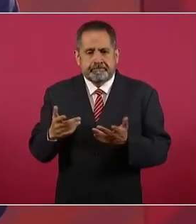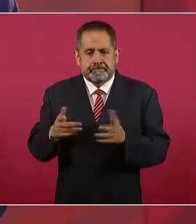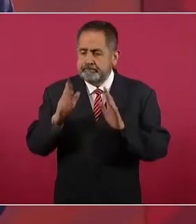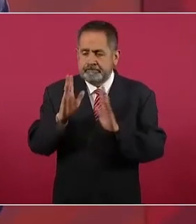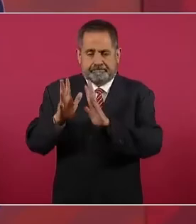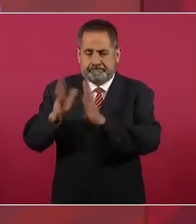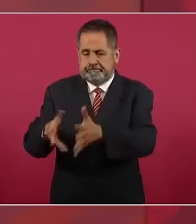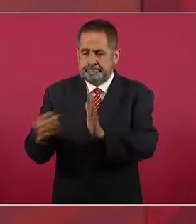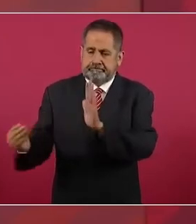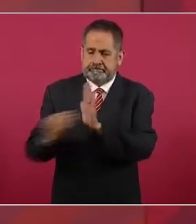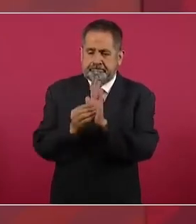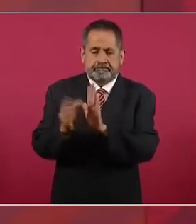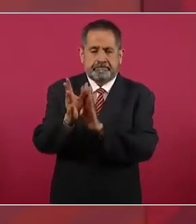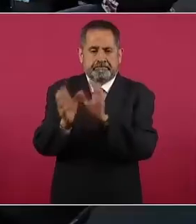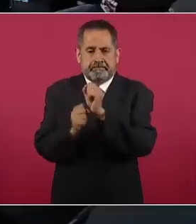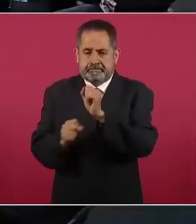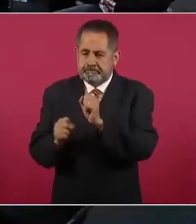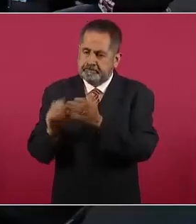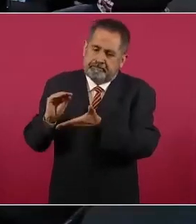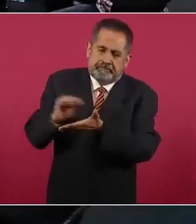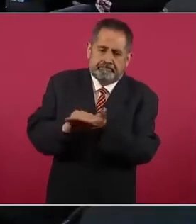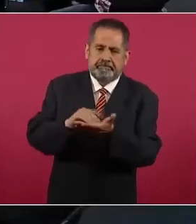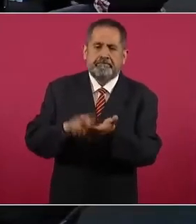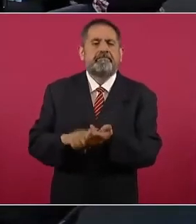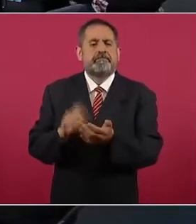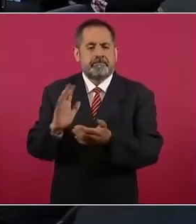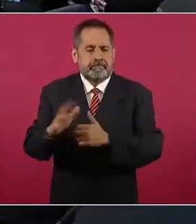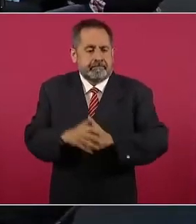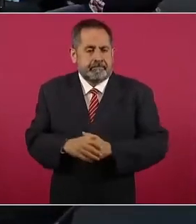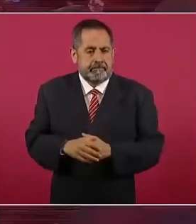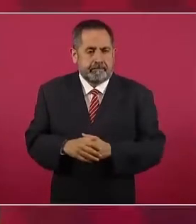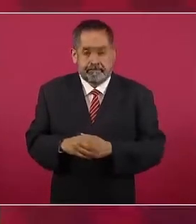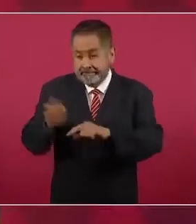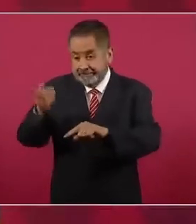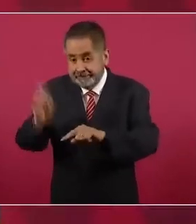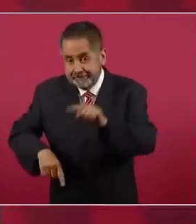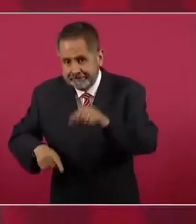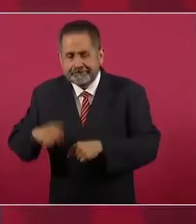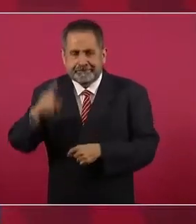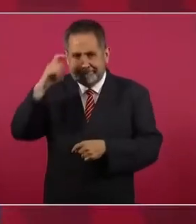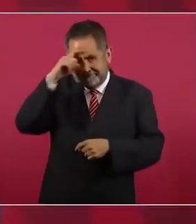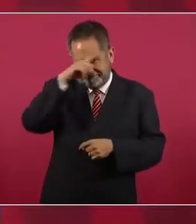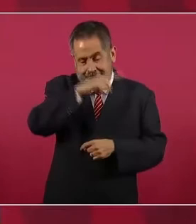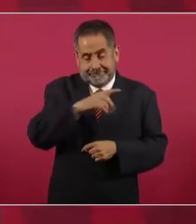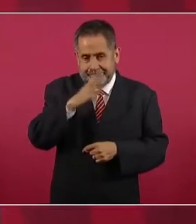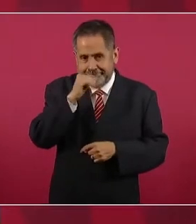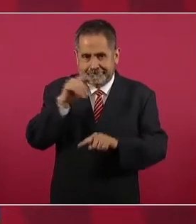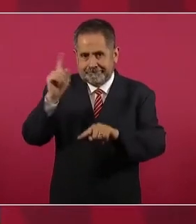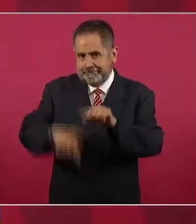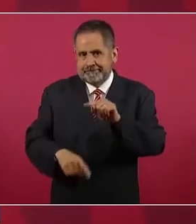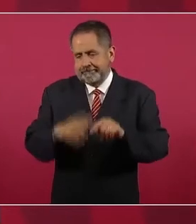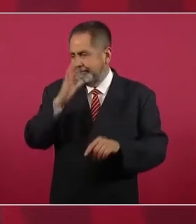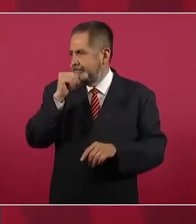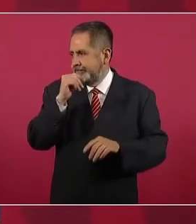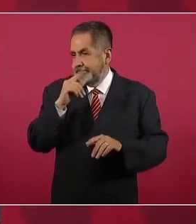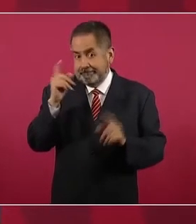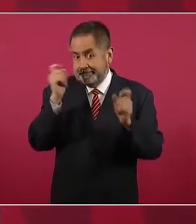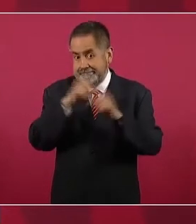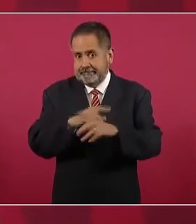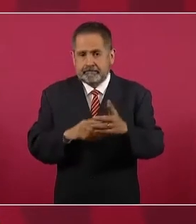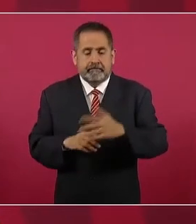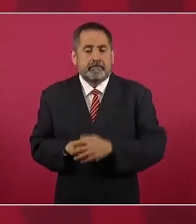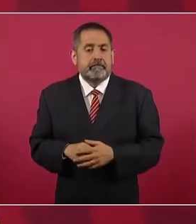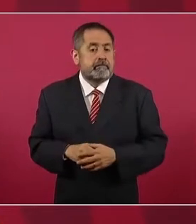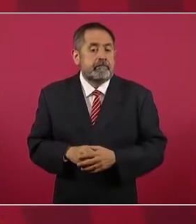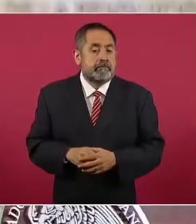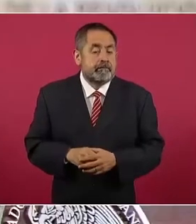pero ya es un derecho constitucional, les va a costar trabajo quitarlo, porque